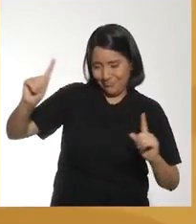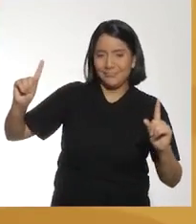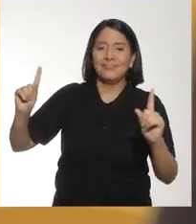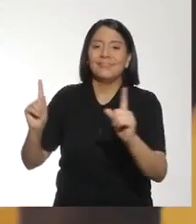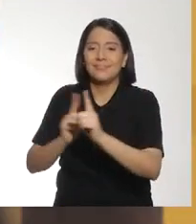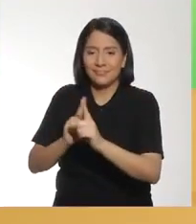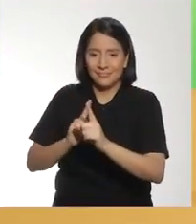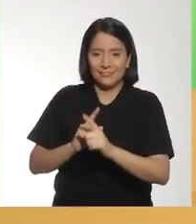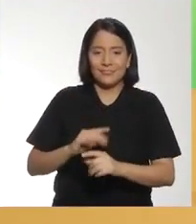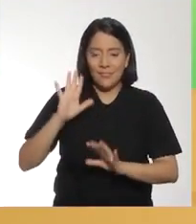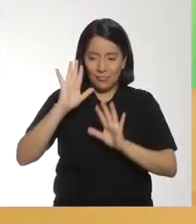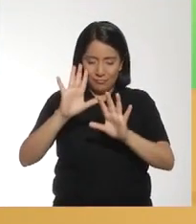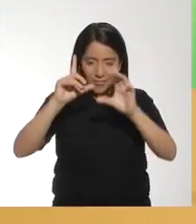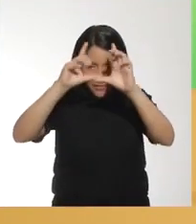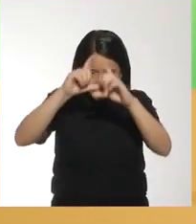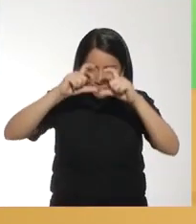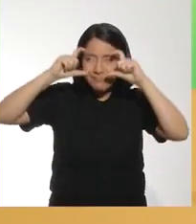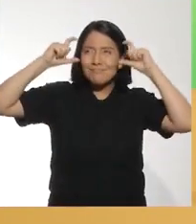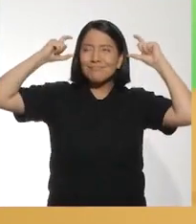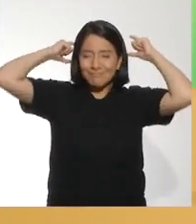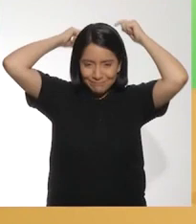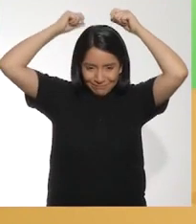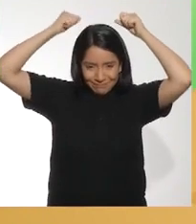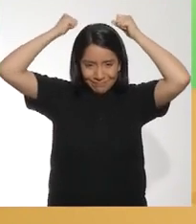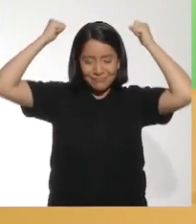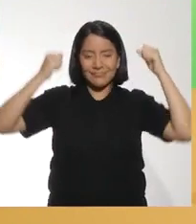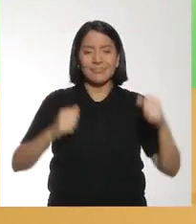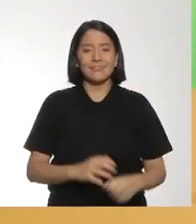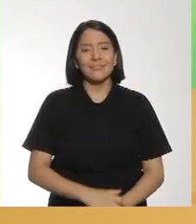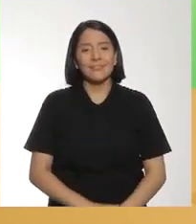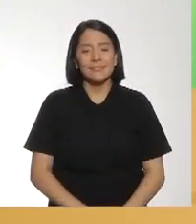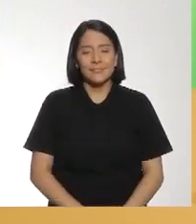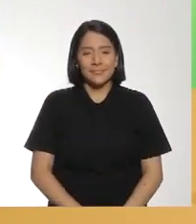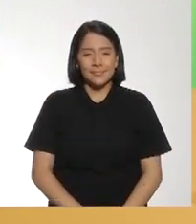A ver, te toca Ponte, ven